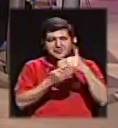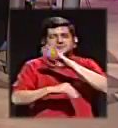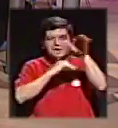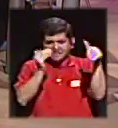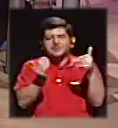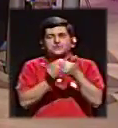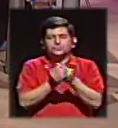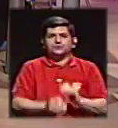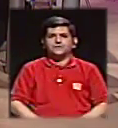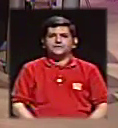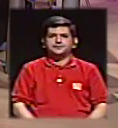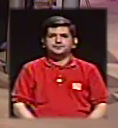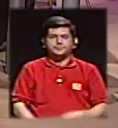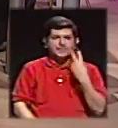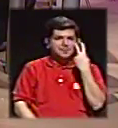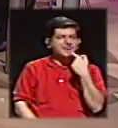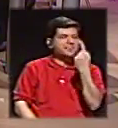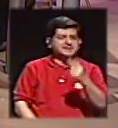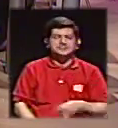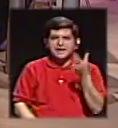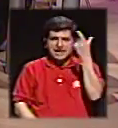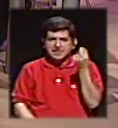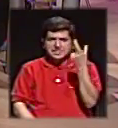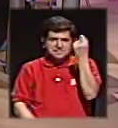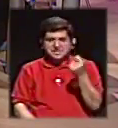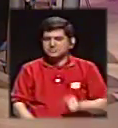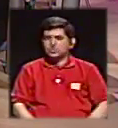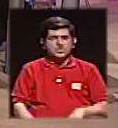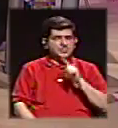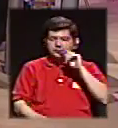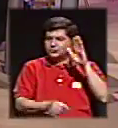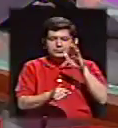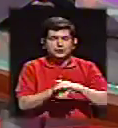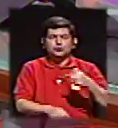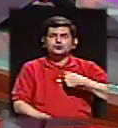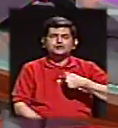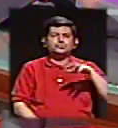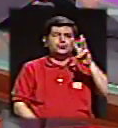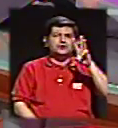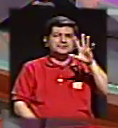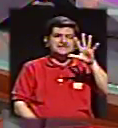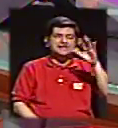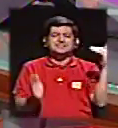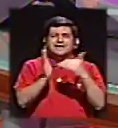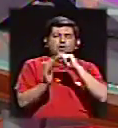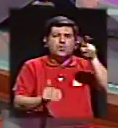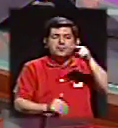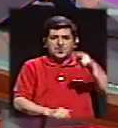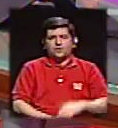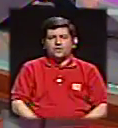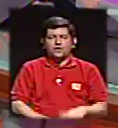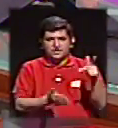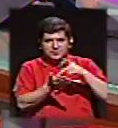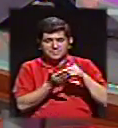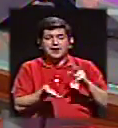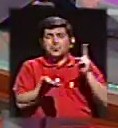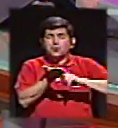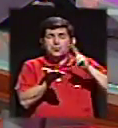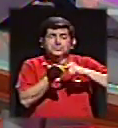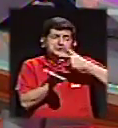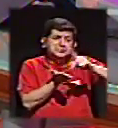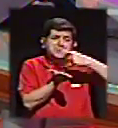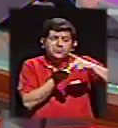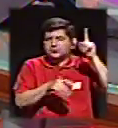tema muy importante. Vean lo que dicen, las pensiones no van a alcanzar, yo recibo 65 mil. Con todos esos impuestos que